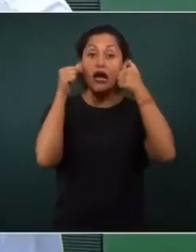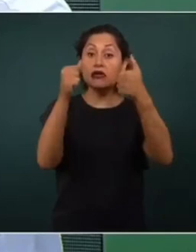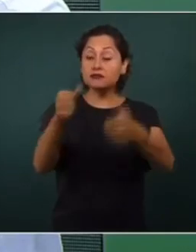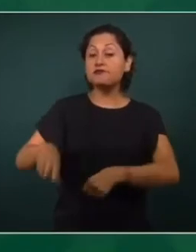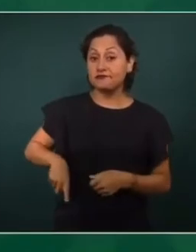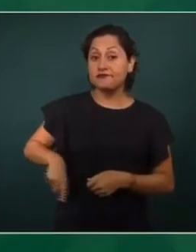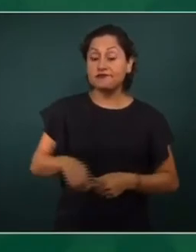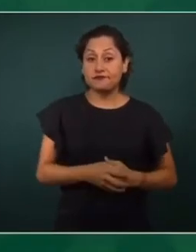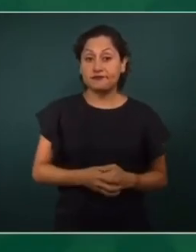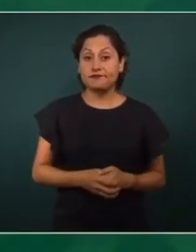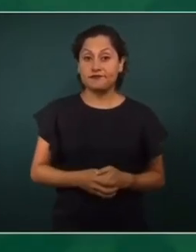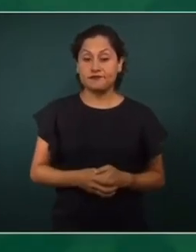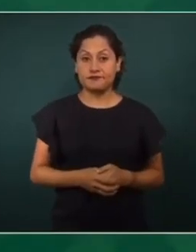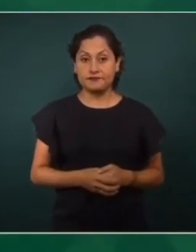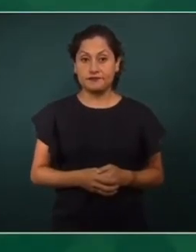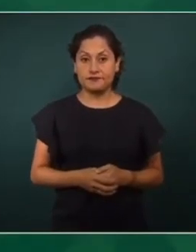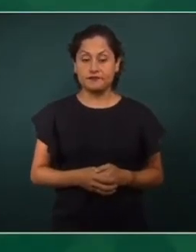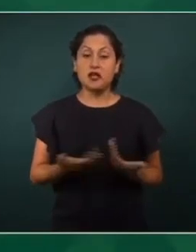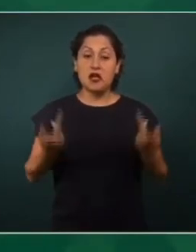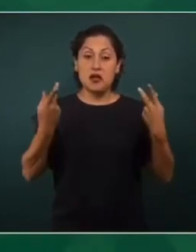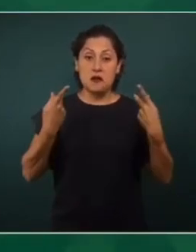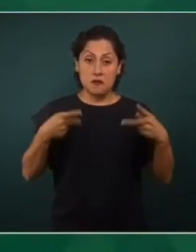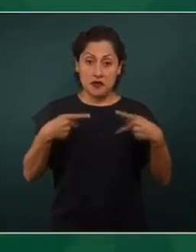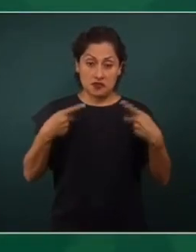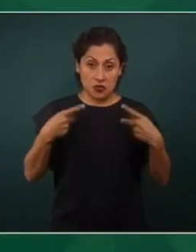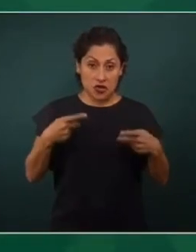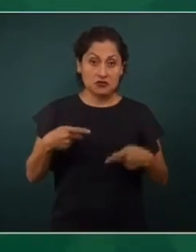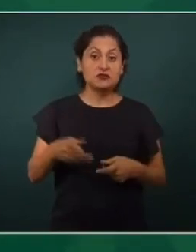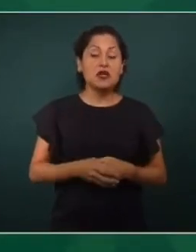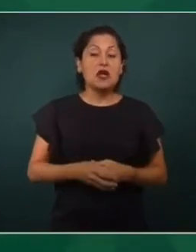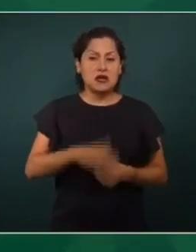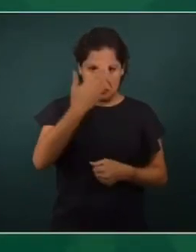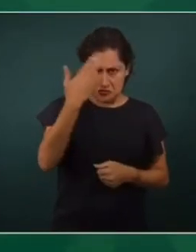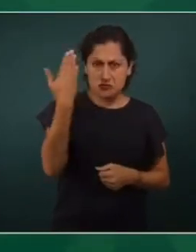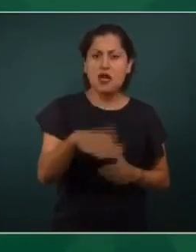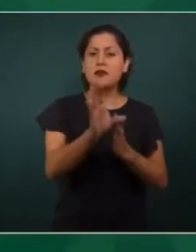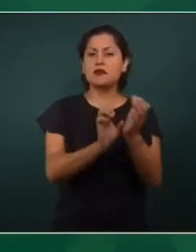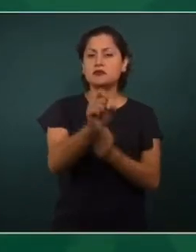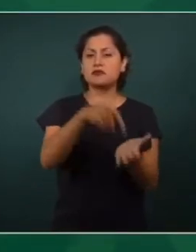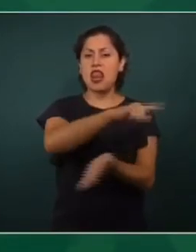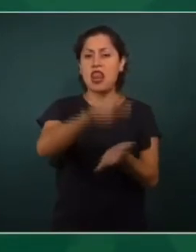Pueden Los constitucionalistas Los abogados Pueden Buscar la forma